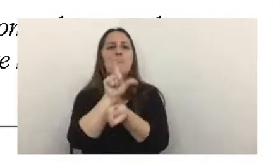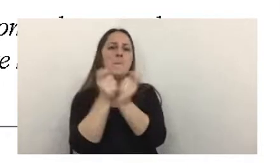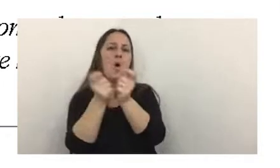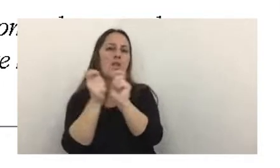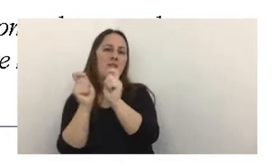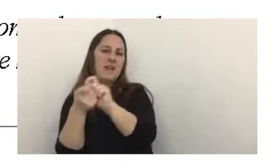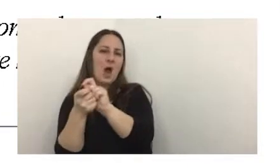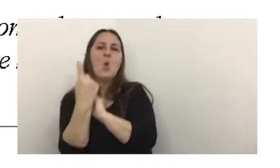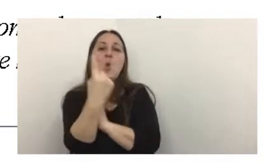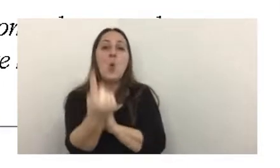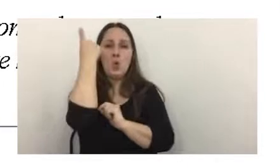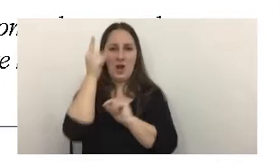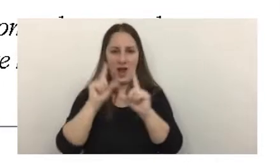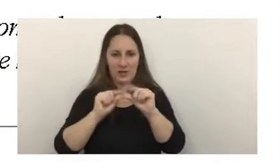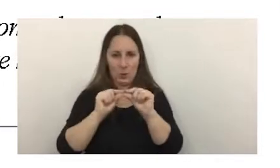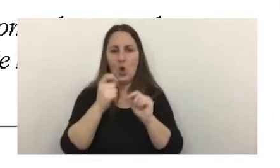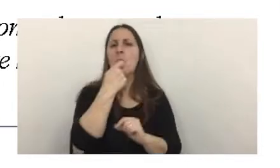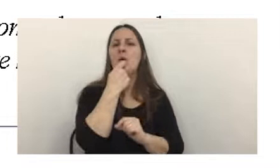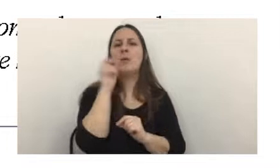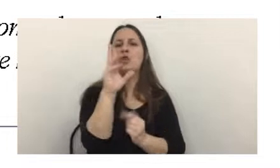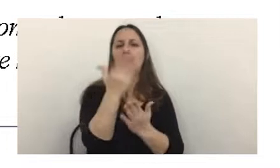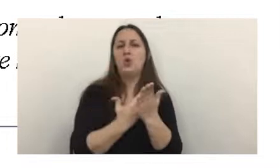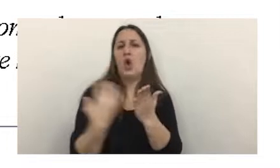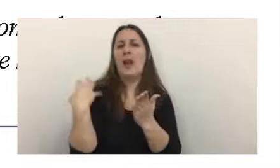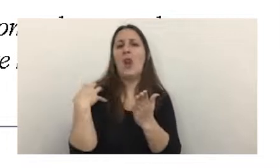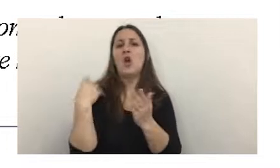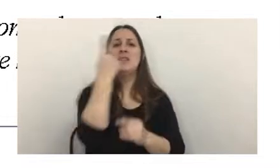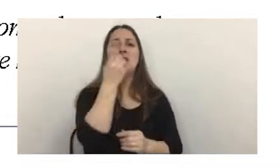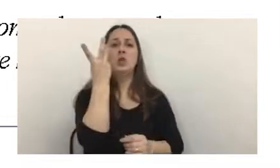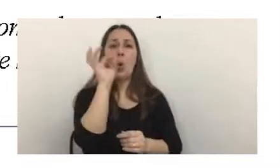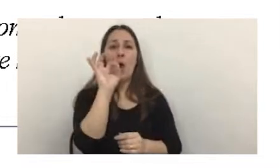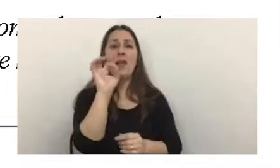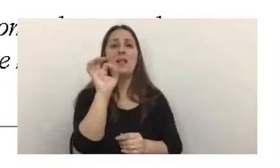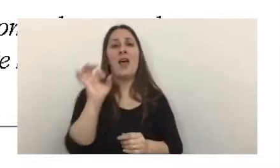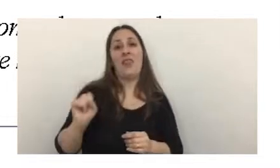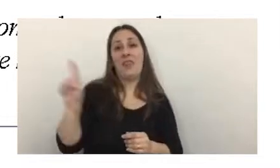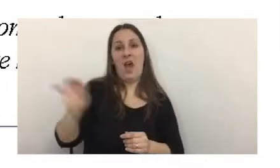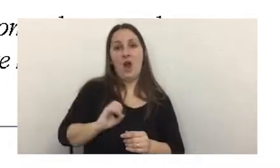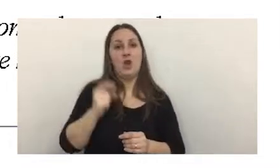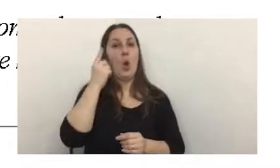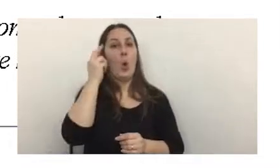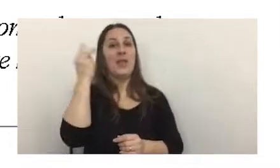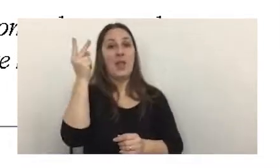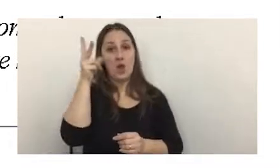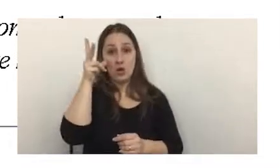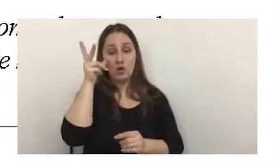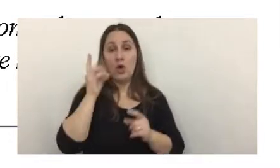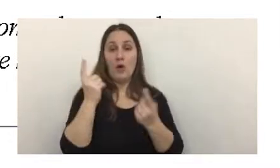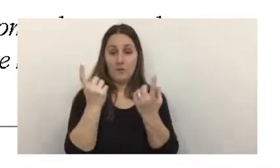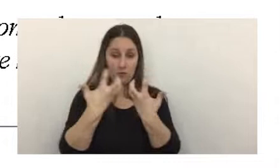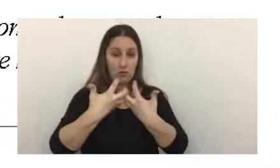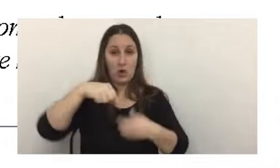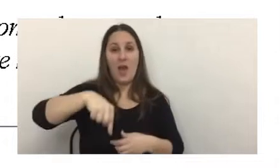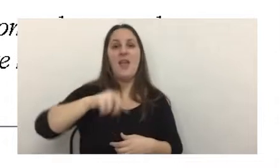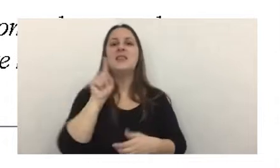un artículo. En el caso de la resolución general 140 del 98, vigente, que establece